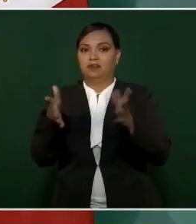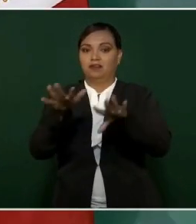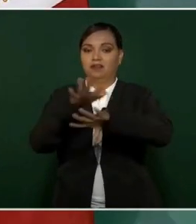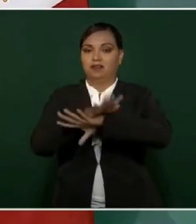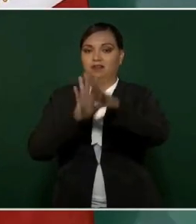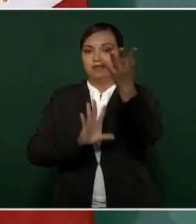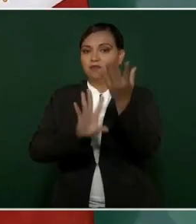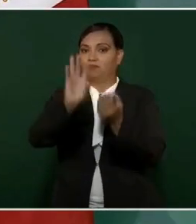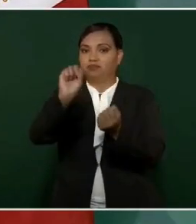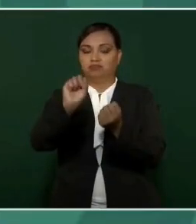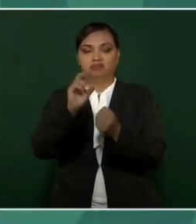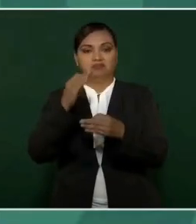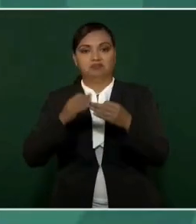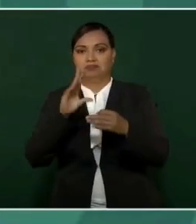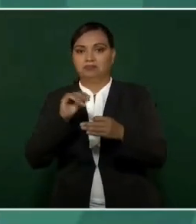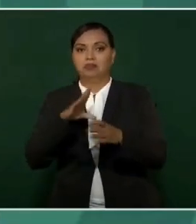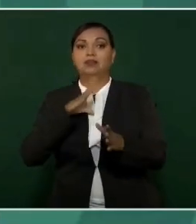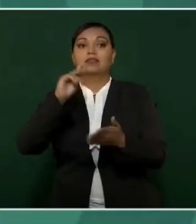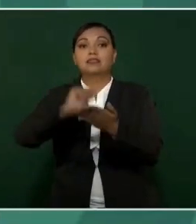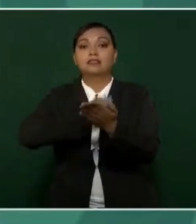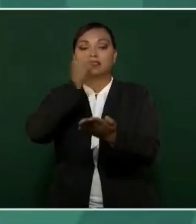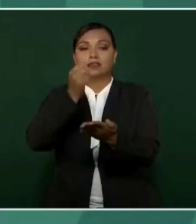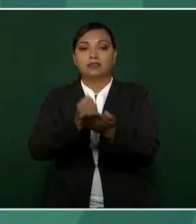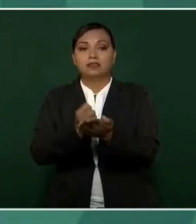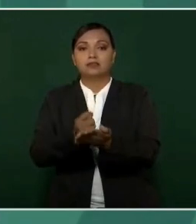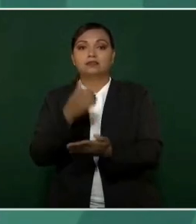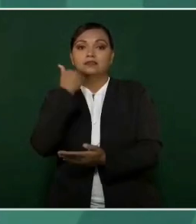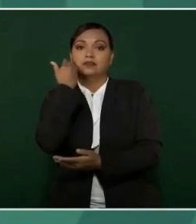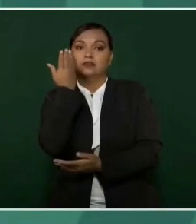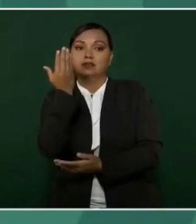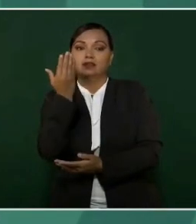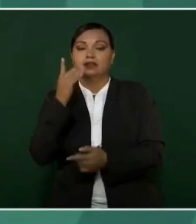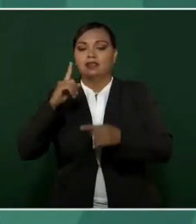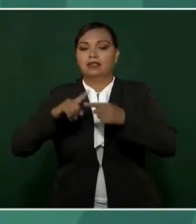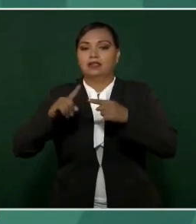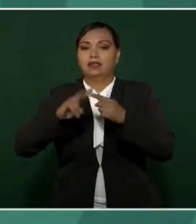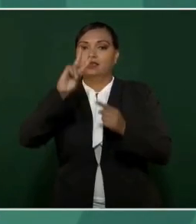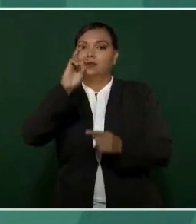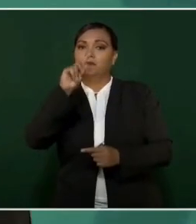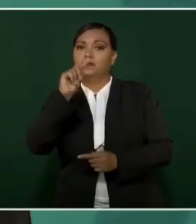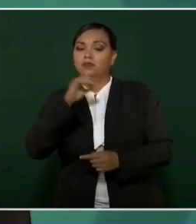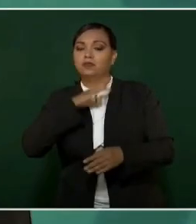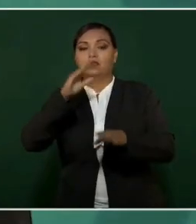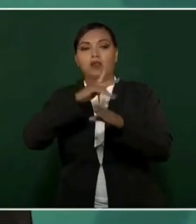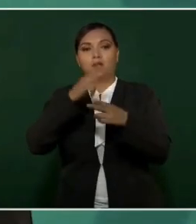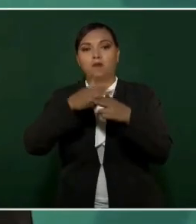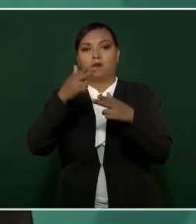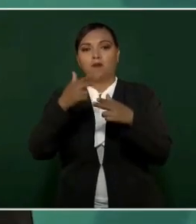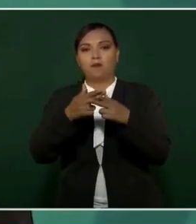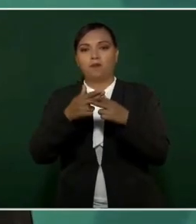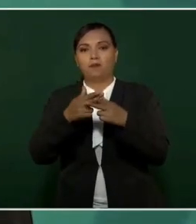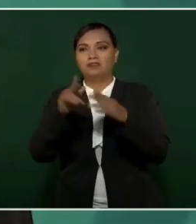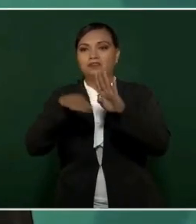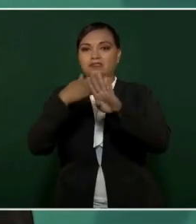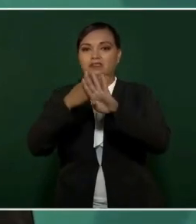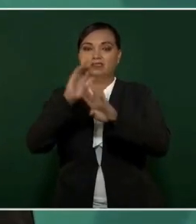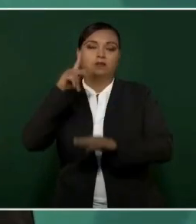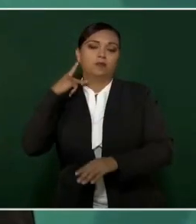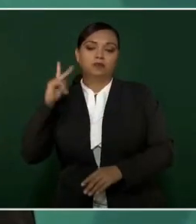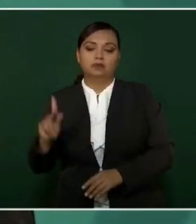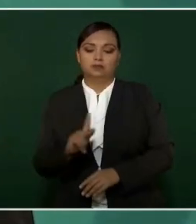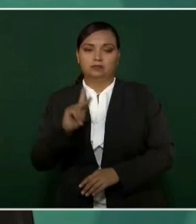constitucional. Tamaulipas ha decidido desterrar el veto y hasta el sabotaje contra las políticas